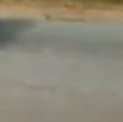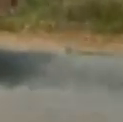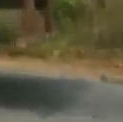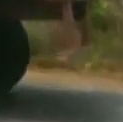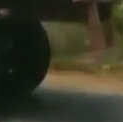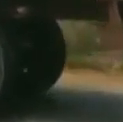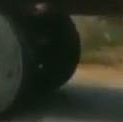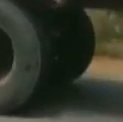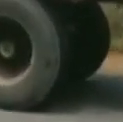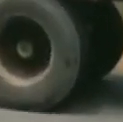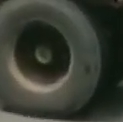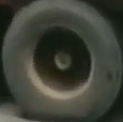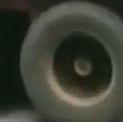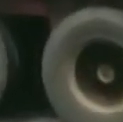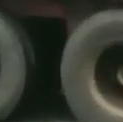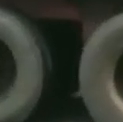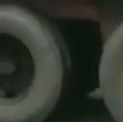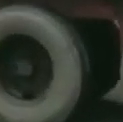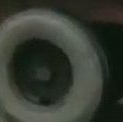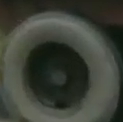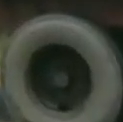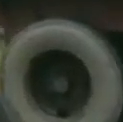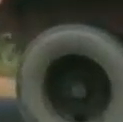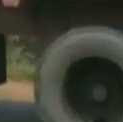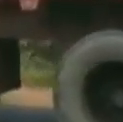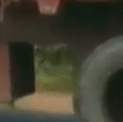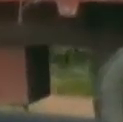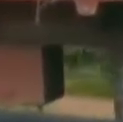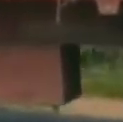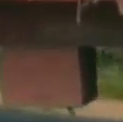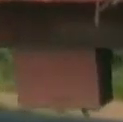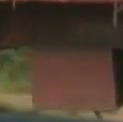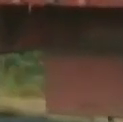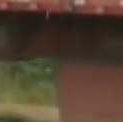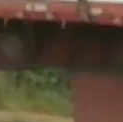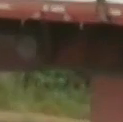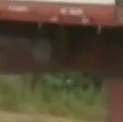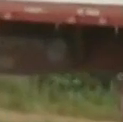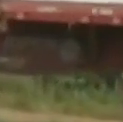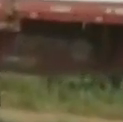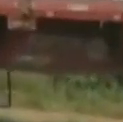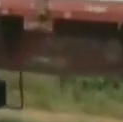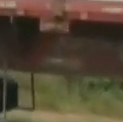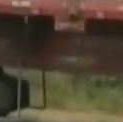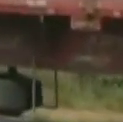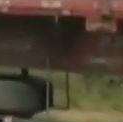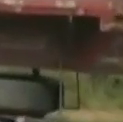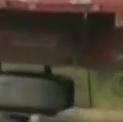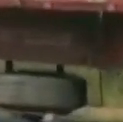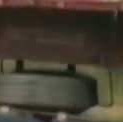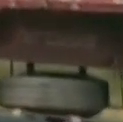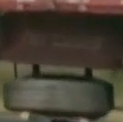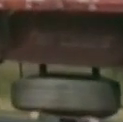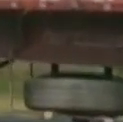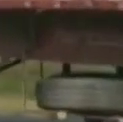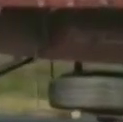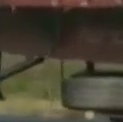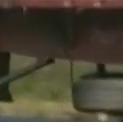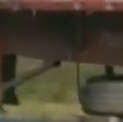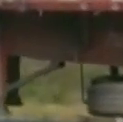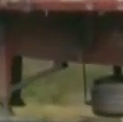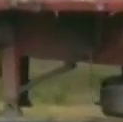fronteriza, región hermana de Brasil. Un pueblo que hoy sufre y es el país latinoamericano con más